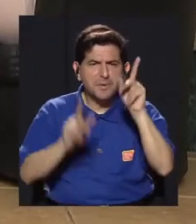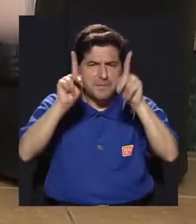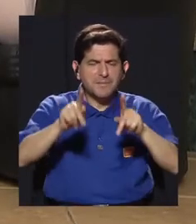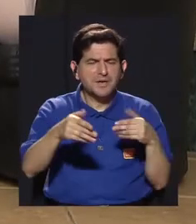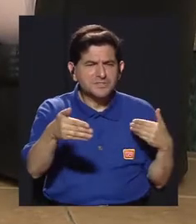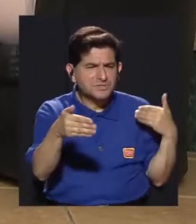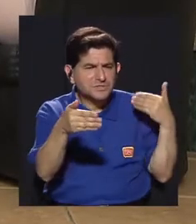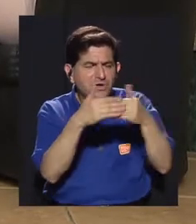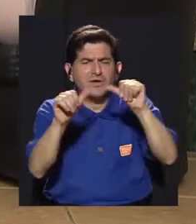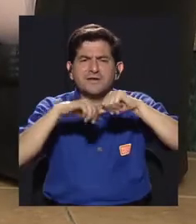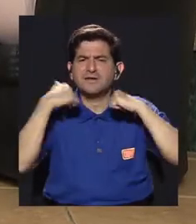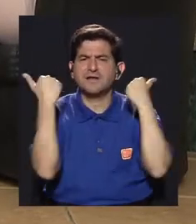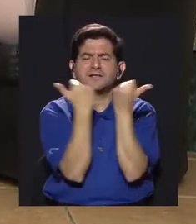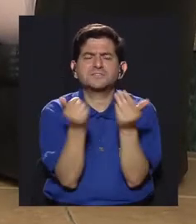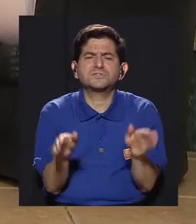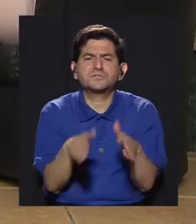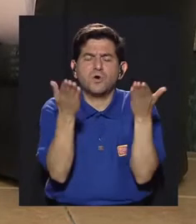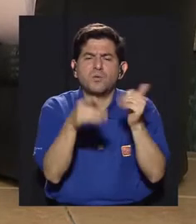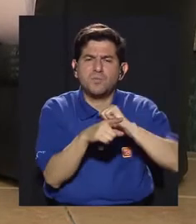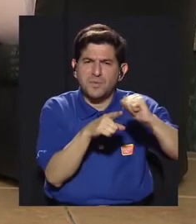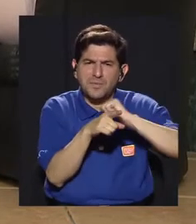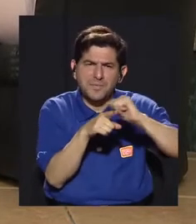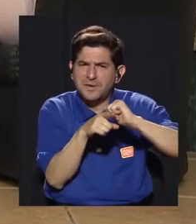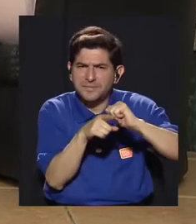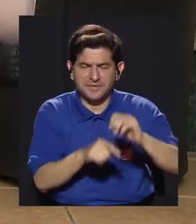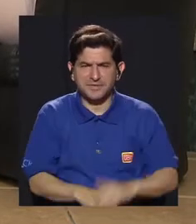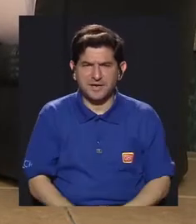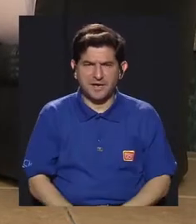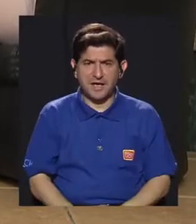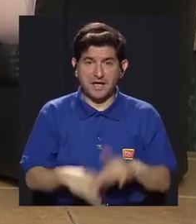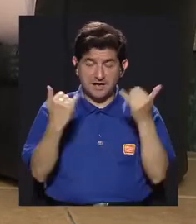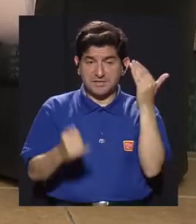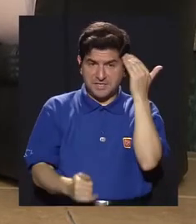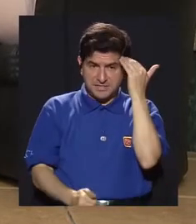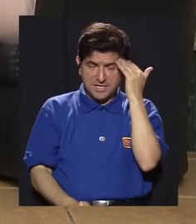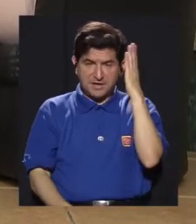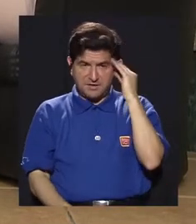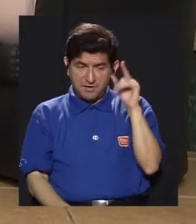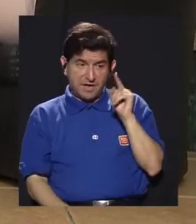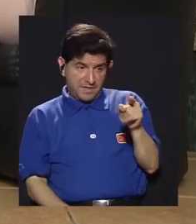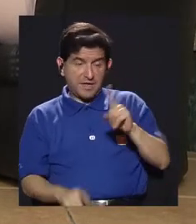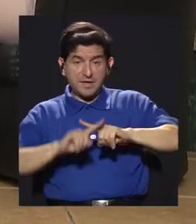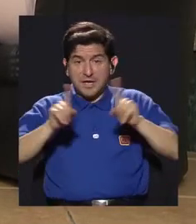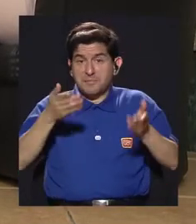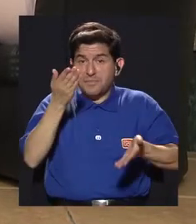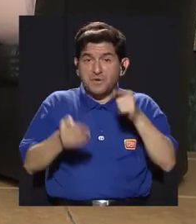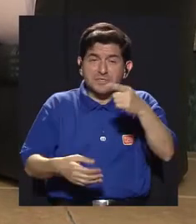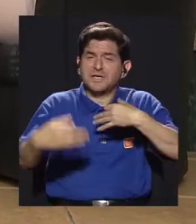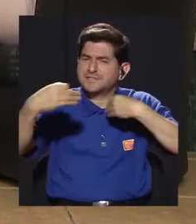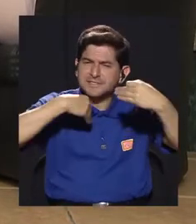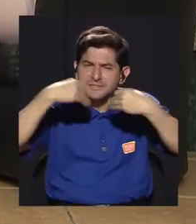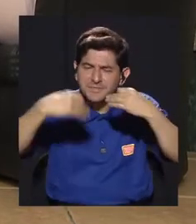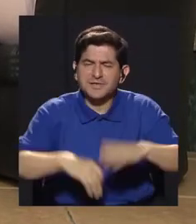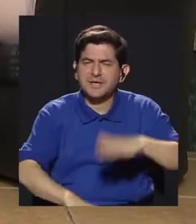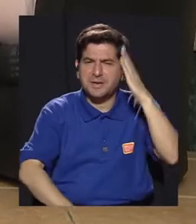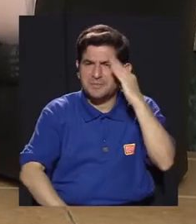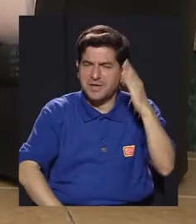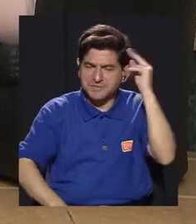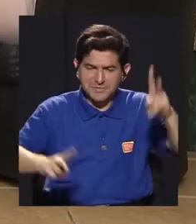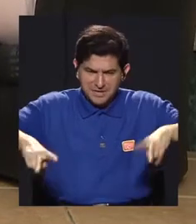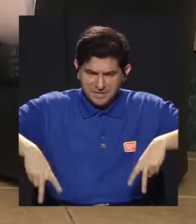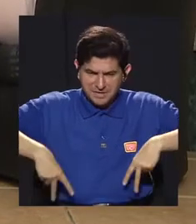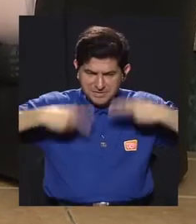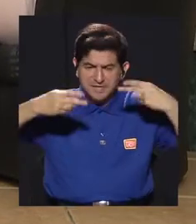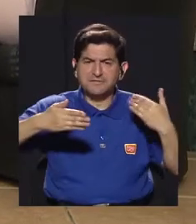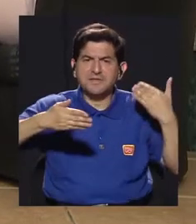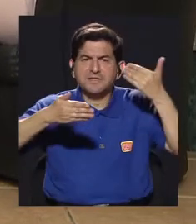acercan justamente a la asociación y a practicar el Tai Chi. Conocíamos ya la experiencia de Doña Marielos, pero tal vez usted me comenta esas experiencias de vida